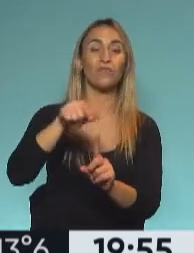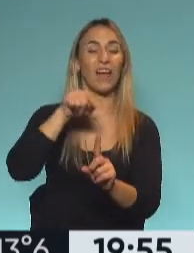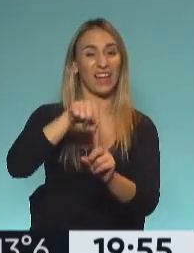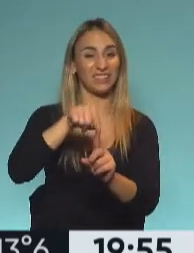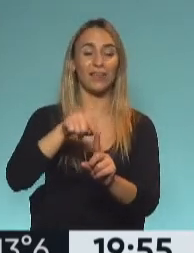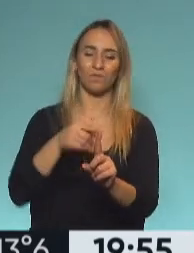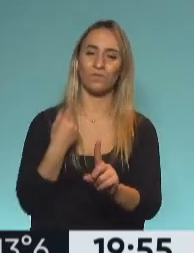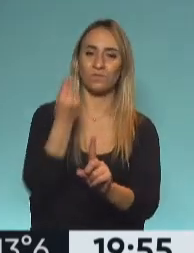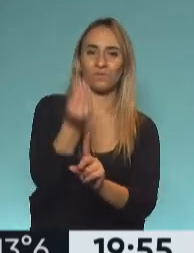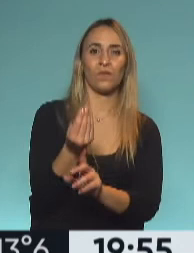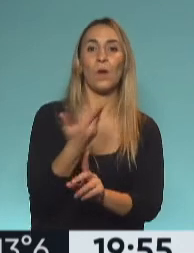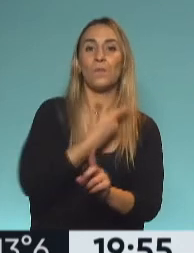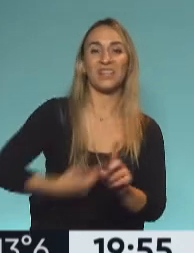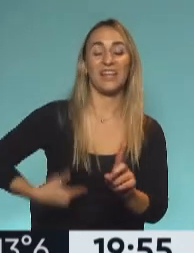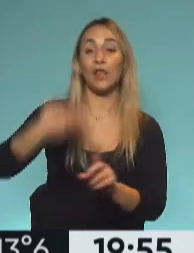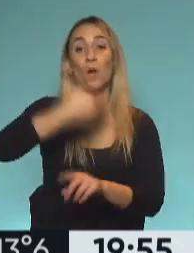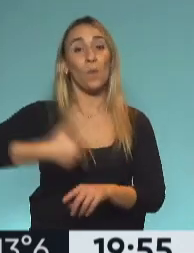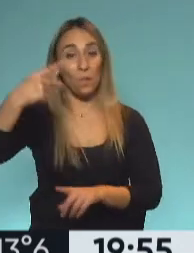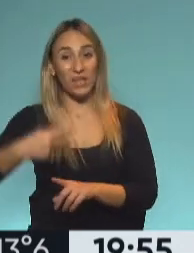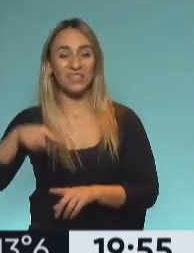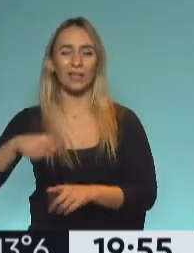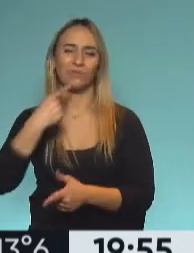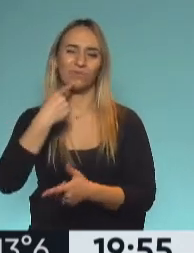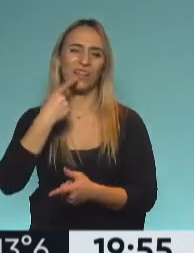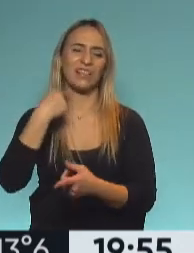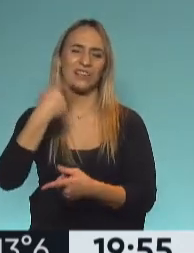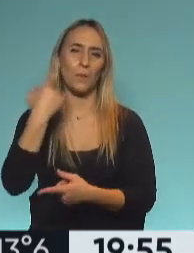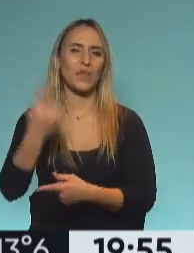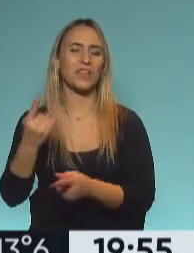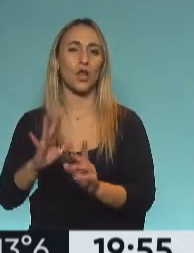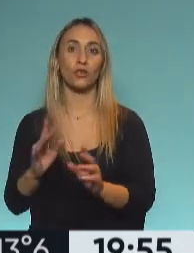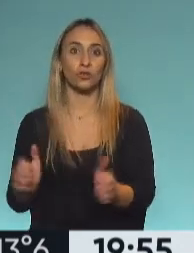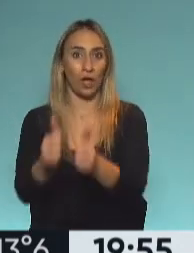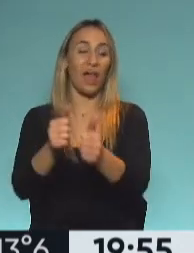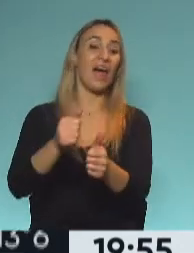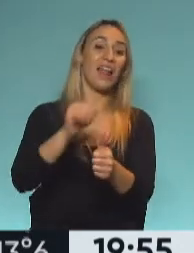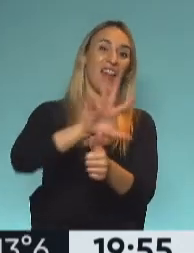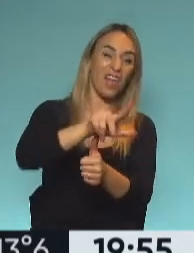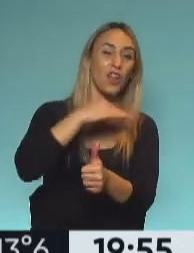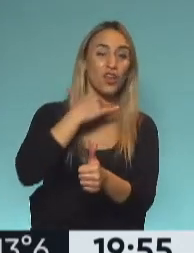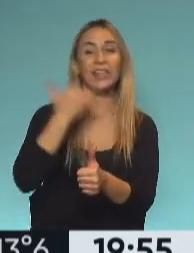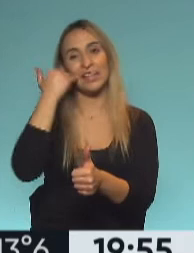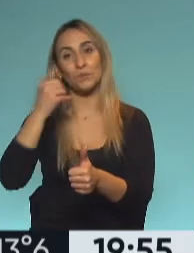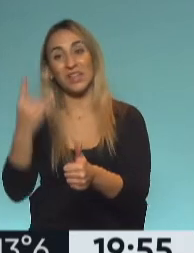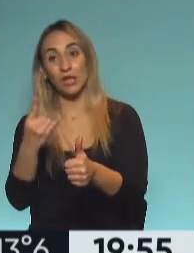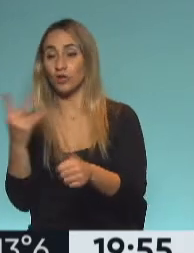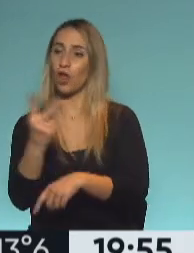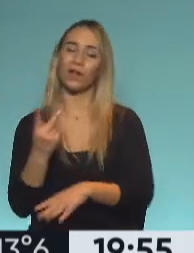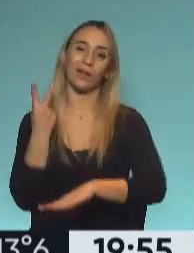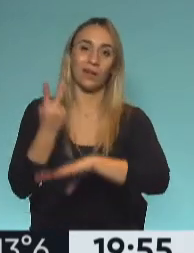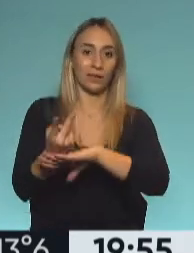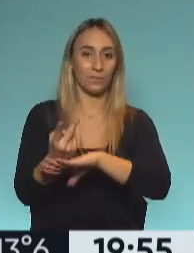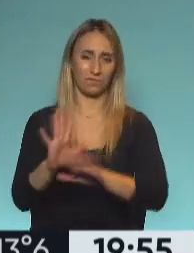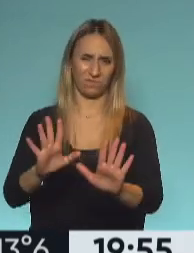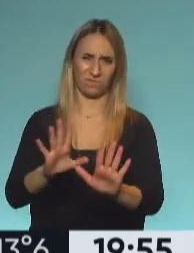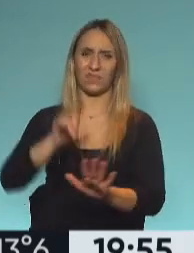Esas son palabras textuales del actual presidente Jair Bolsonaro. Pero rápidamente Enrique Cardoso salió a desmentir esto, dijo que no